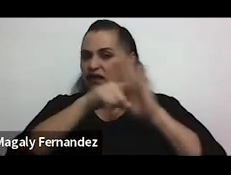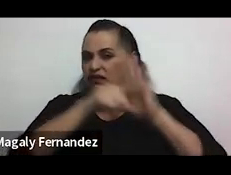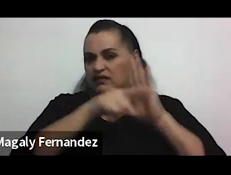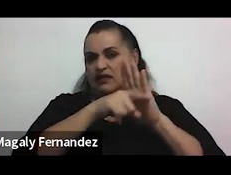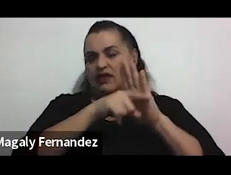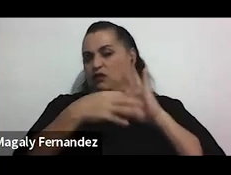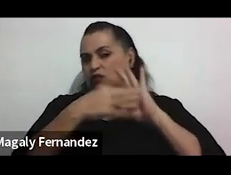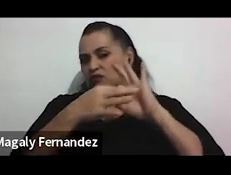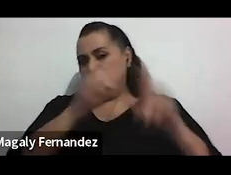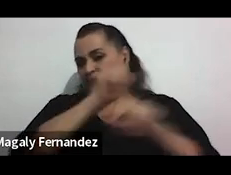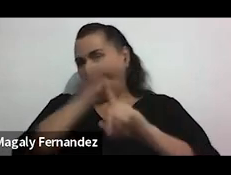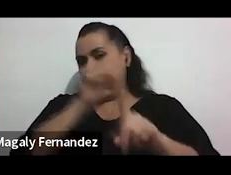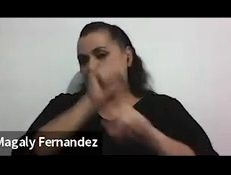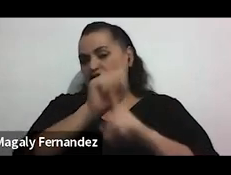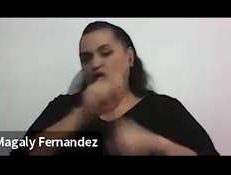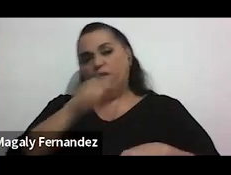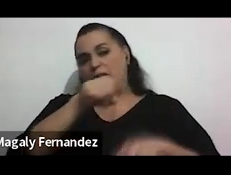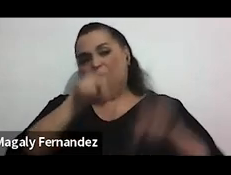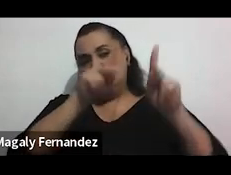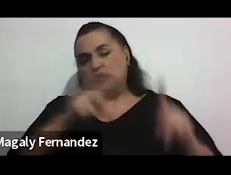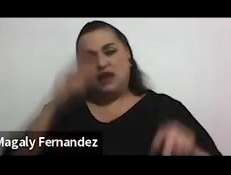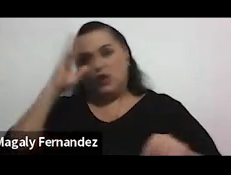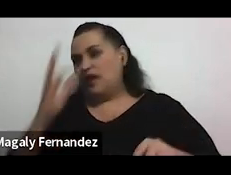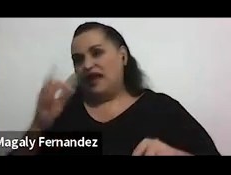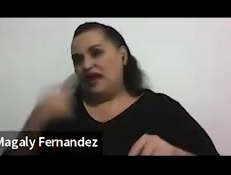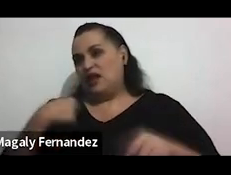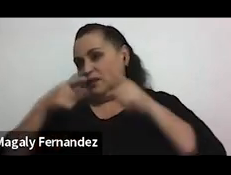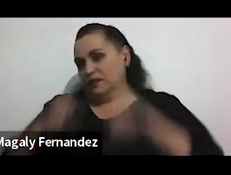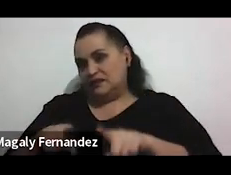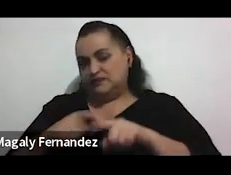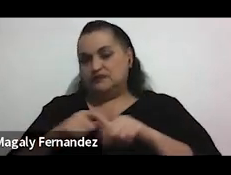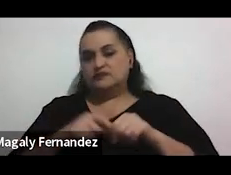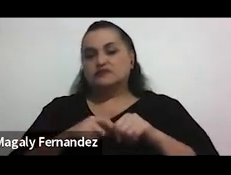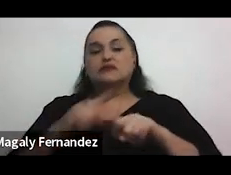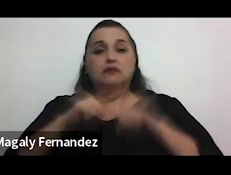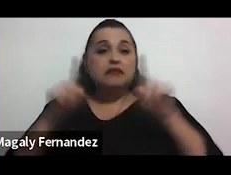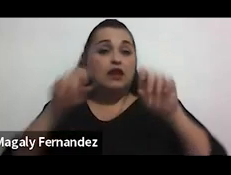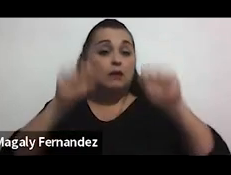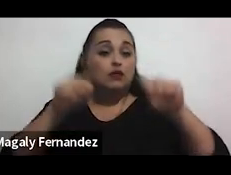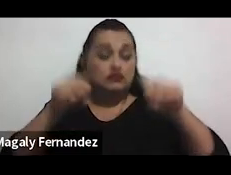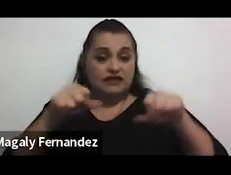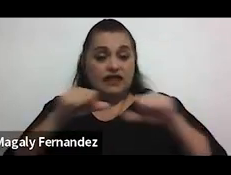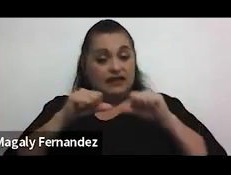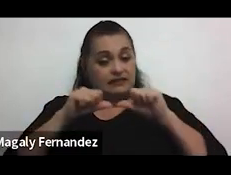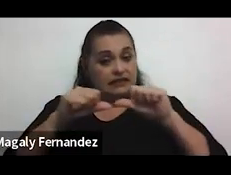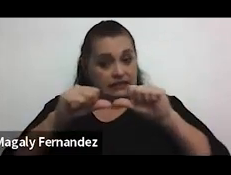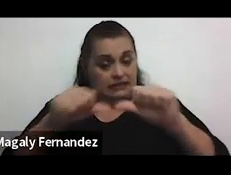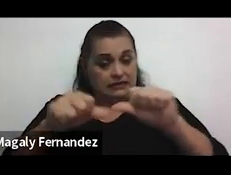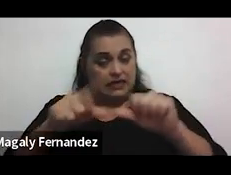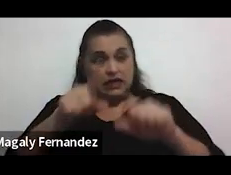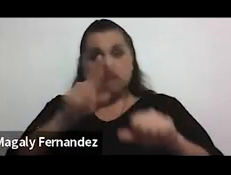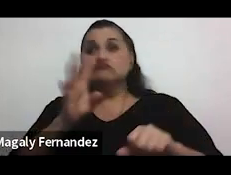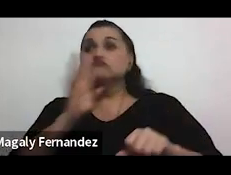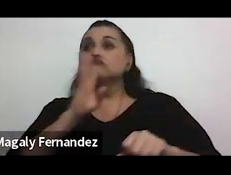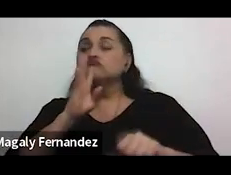tipo de situaciones y que no te crean que lo hayas vivido pero la posibilidad de seguir sosteniendo tu discurso de